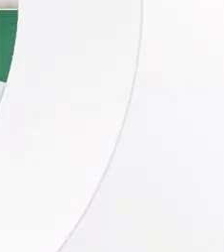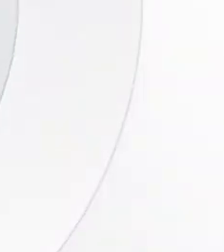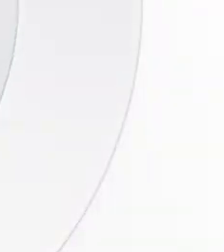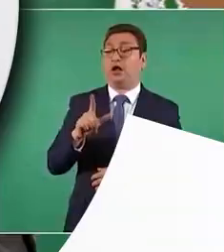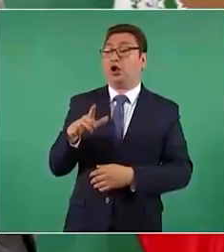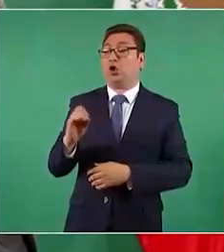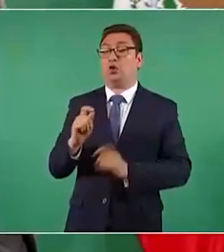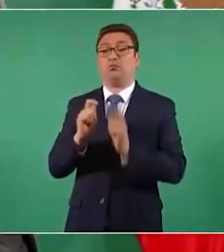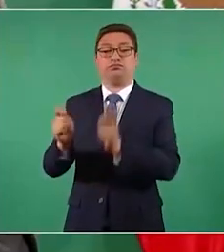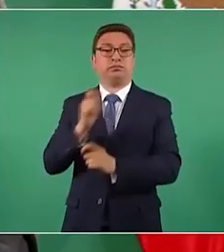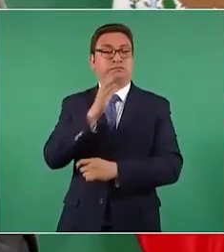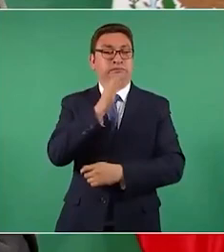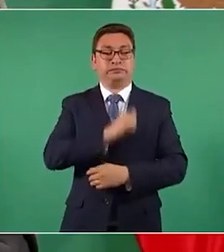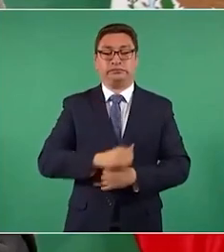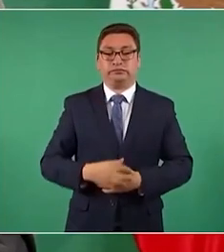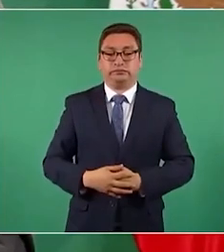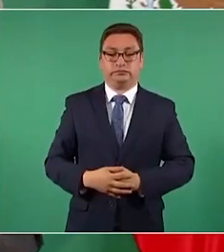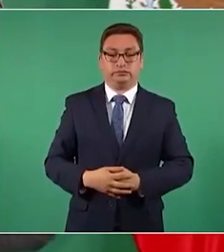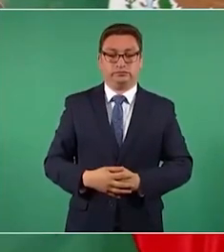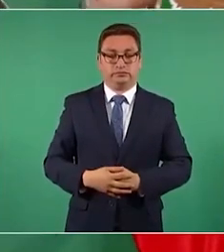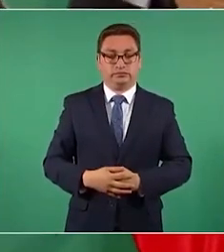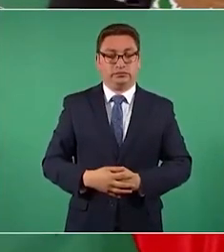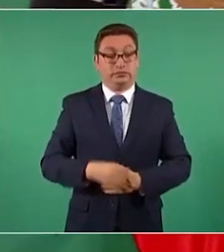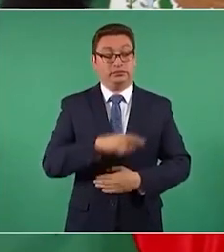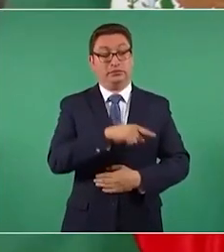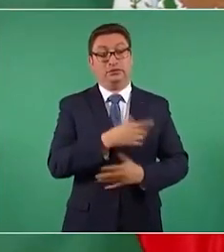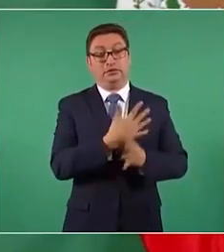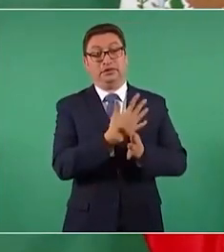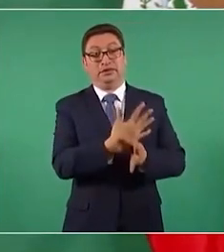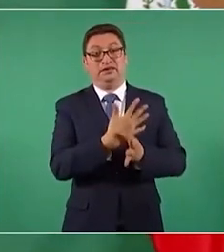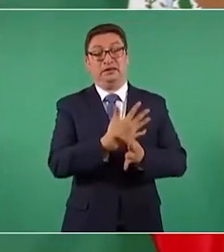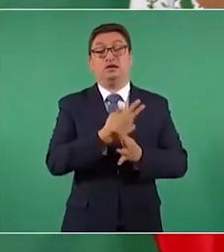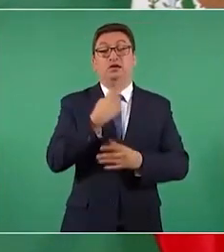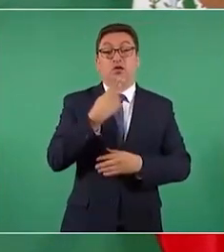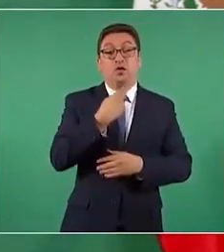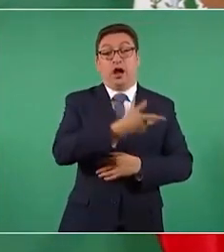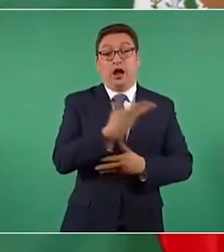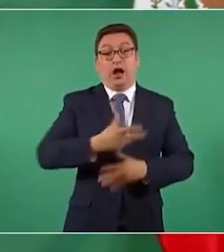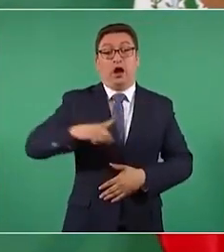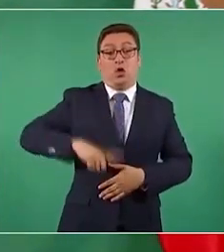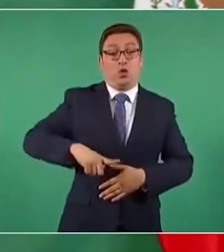a un solo. Y él utiliza todo el aparato del Estado